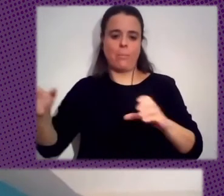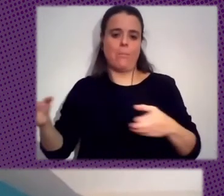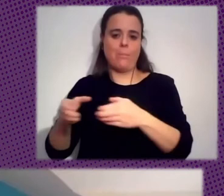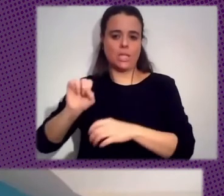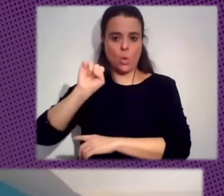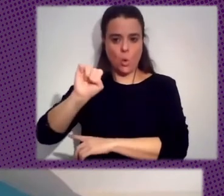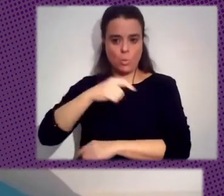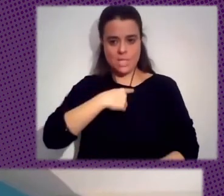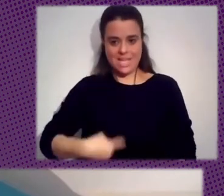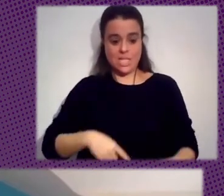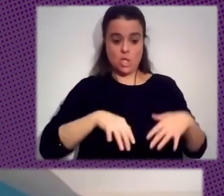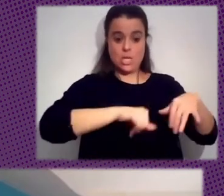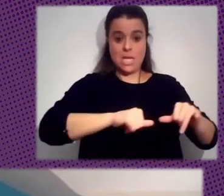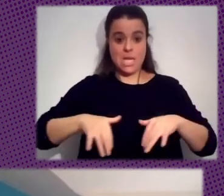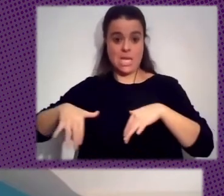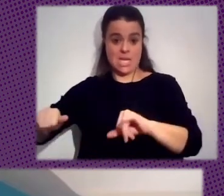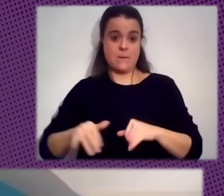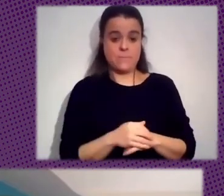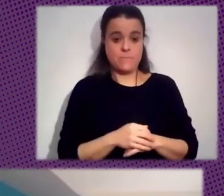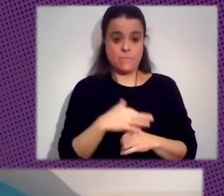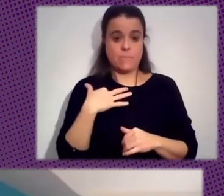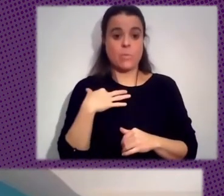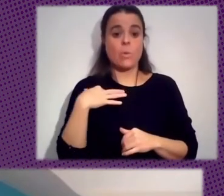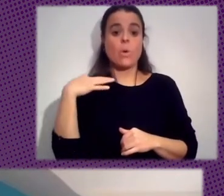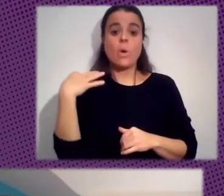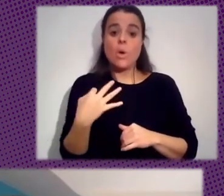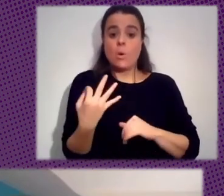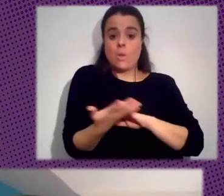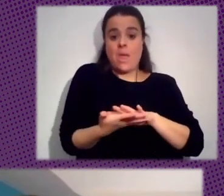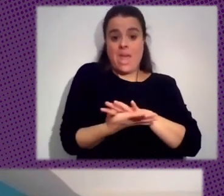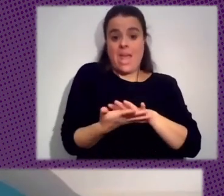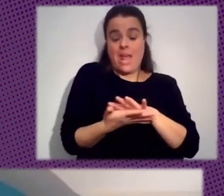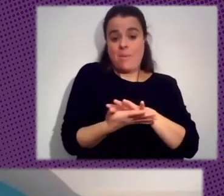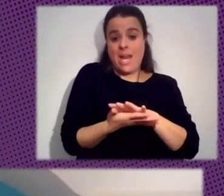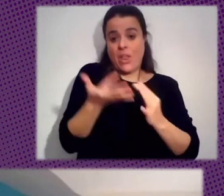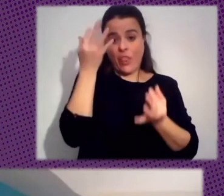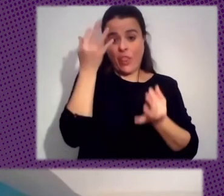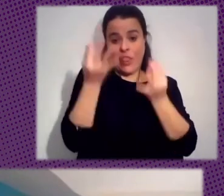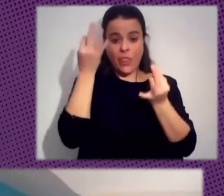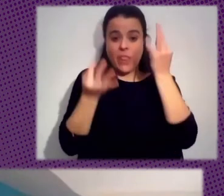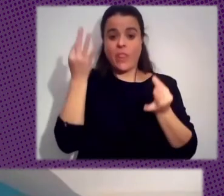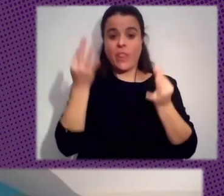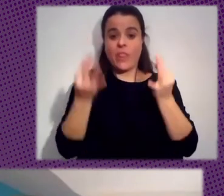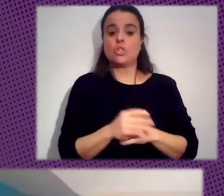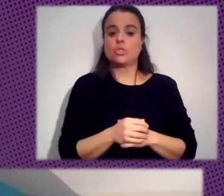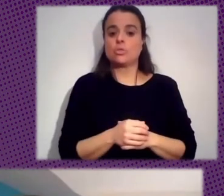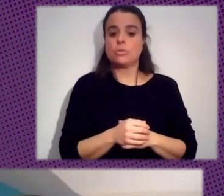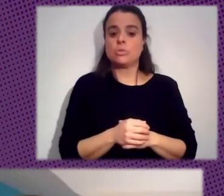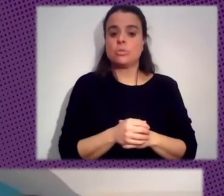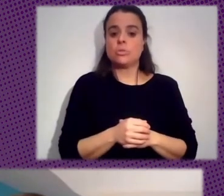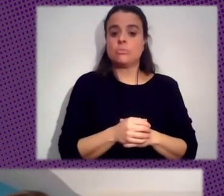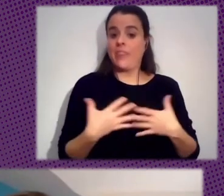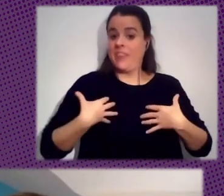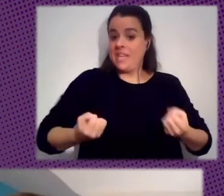Podemos Tal vez Hablar De Los Datos No Alineados Podemos Generar A Nivel Internacional Datos De Salud Pública No